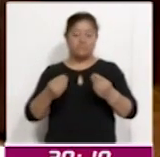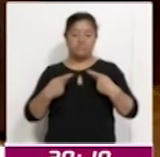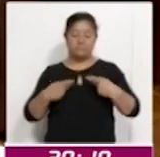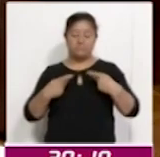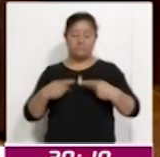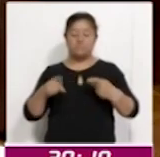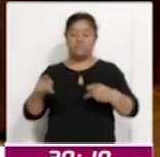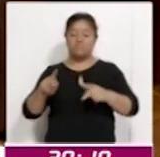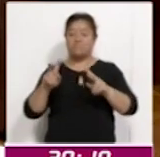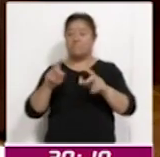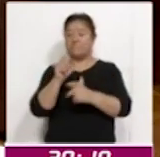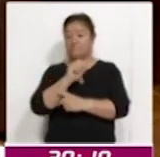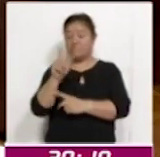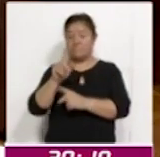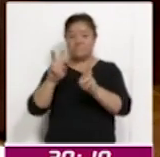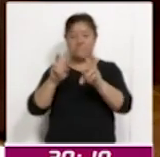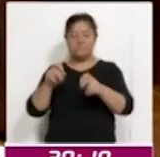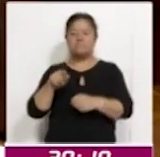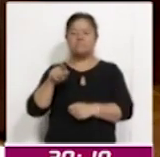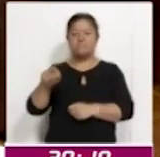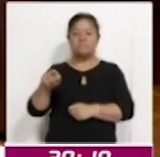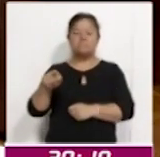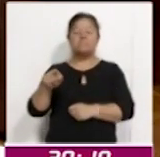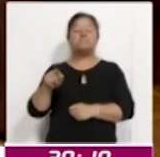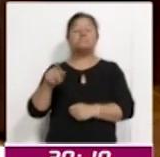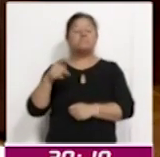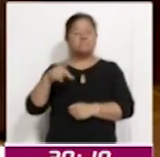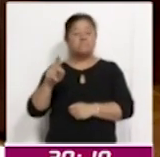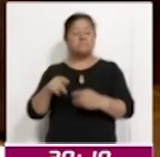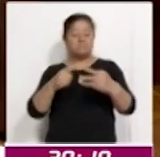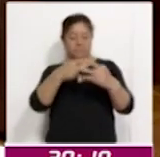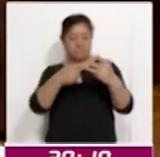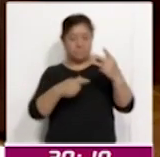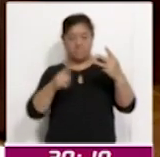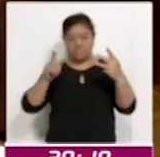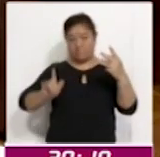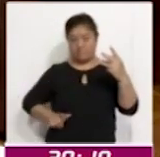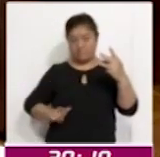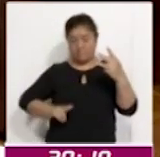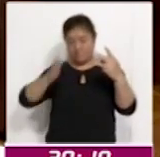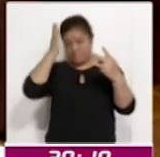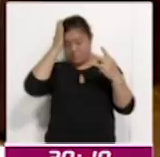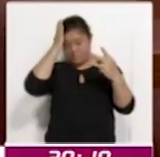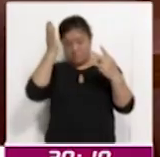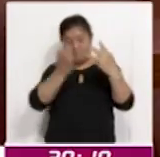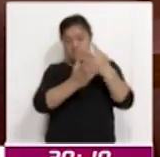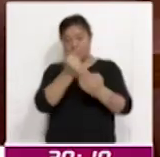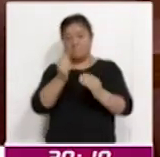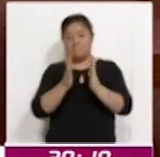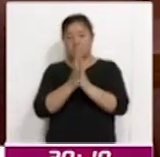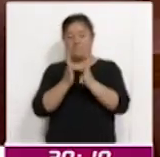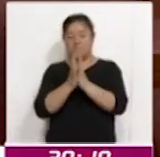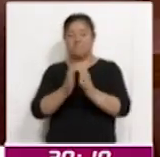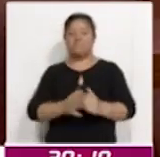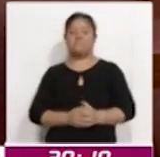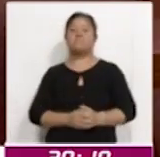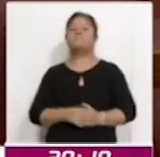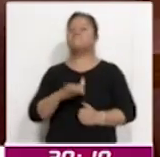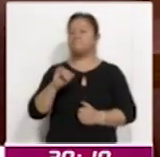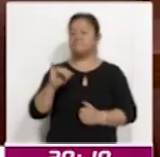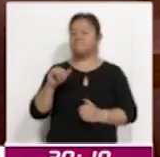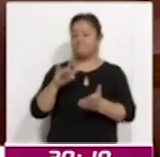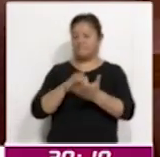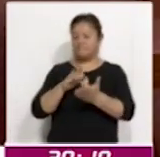vendrán. Pero donde participan los tres poderes de gobierno. Coméntenos, ¿cómo están las actividades, la agenda? Así es, muchísimas gracias